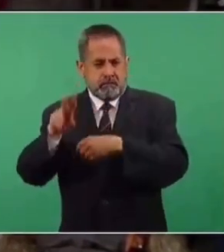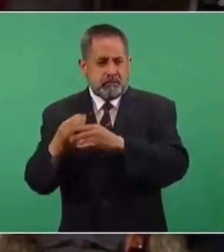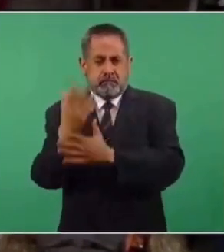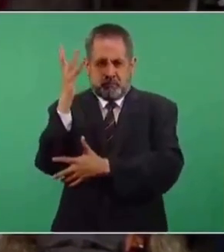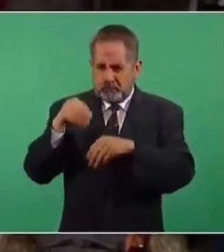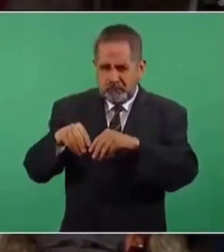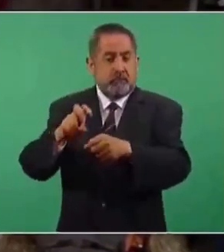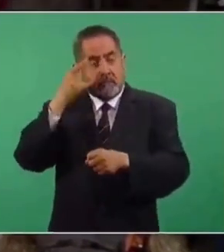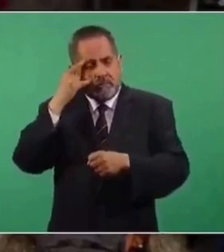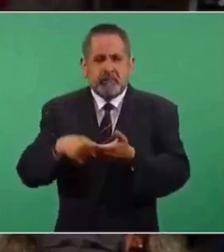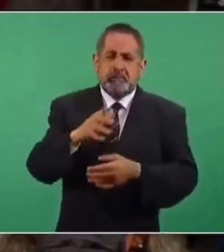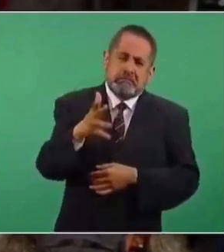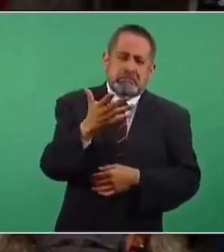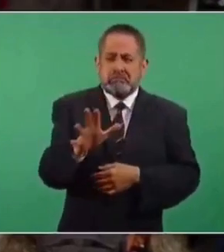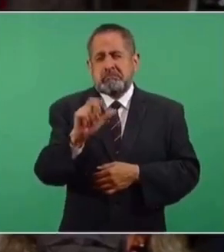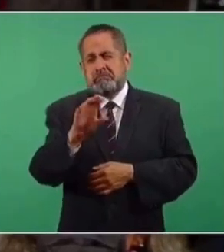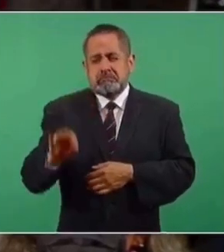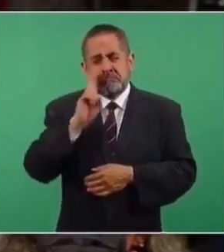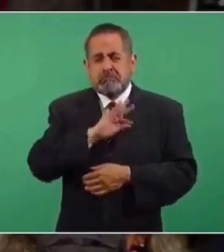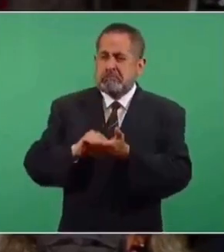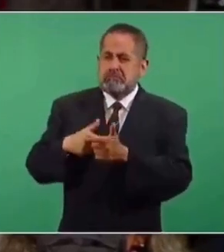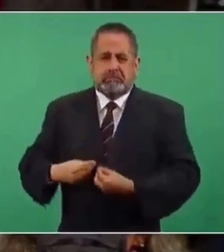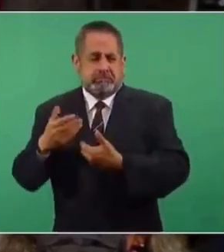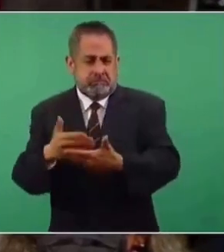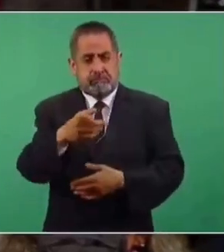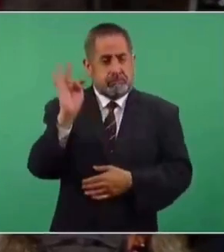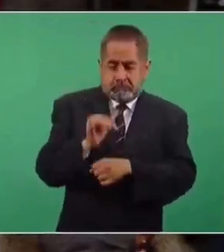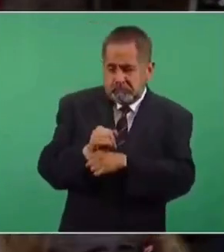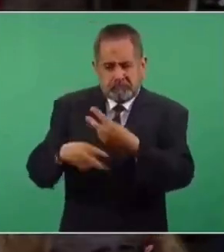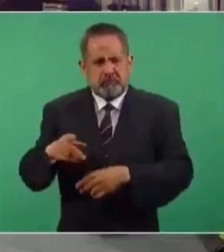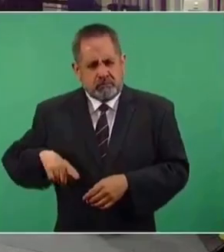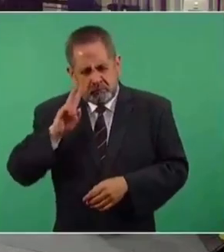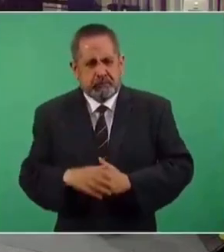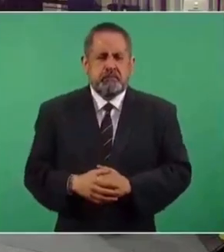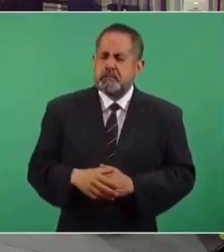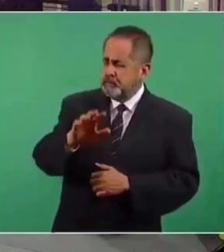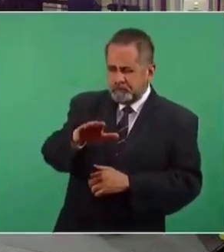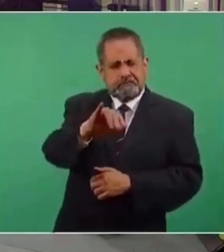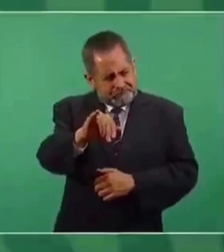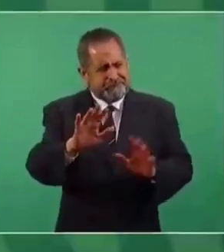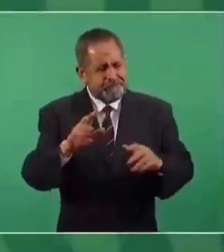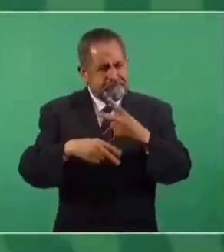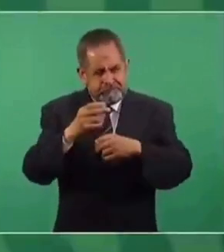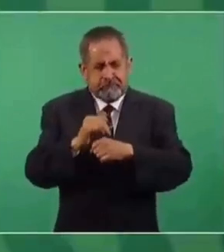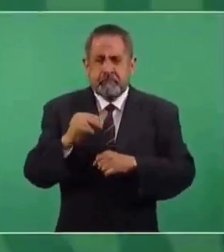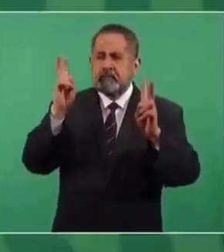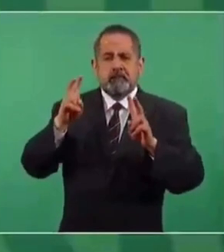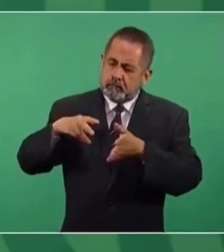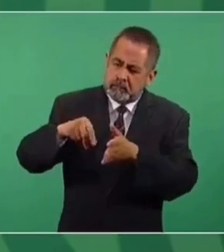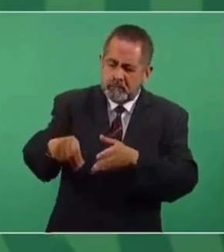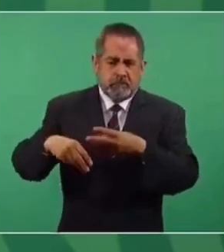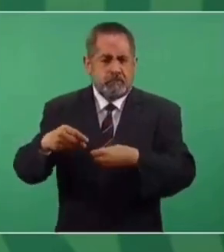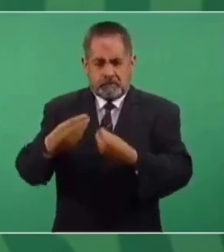árboles va a ser entre 10 y 30 por ciento. Eso no es algo que debería investigar el gobierno para mejorar. Se está haciendo. Es que el propósito es reforestar.